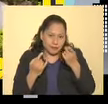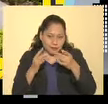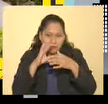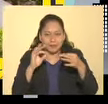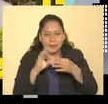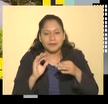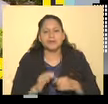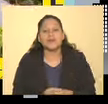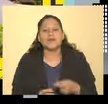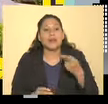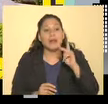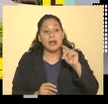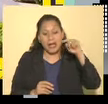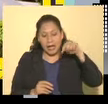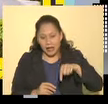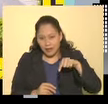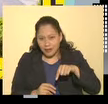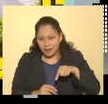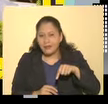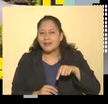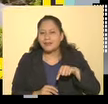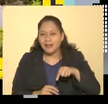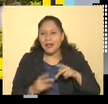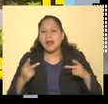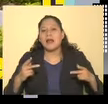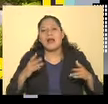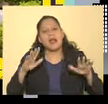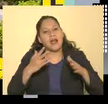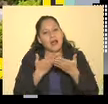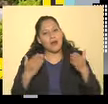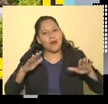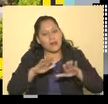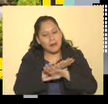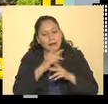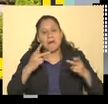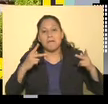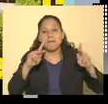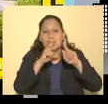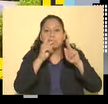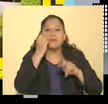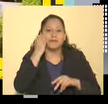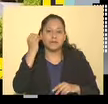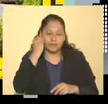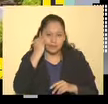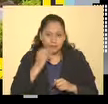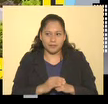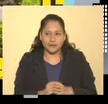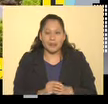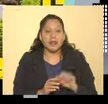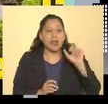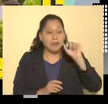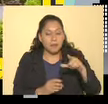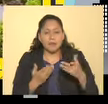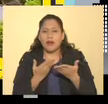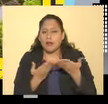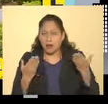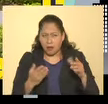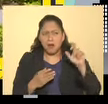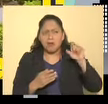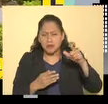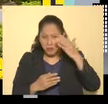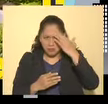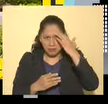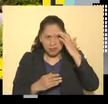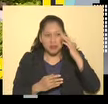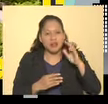cierto es que aquí se vuelve el Palacio del Arzobispado y que tal como se conoce ahora, así